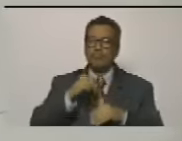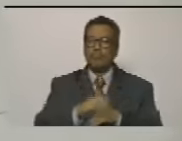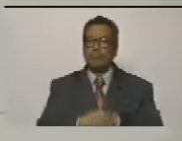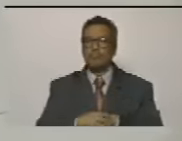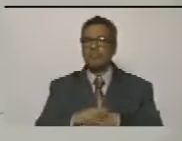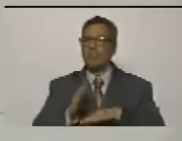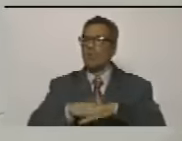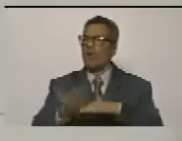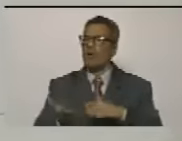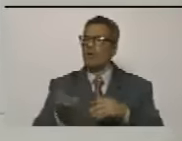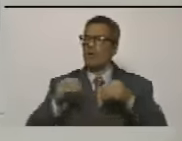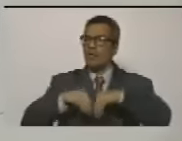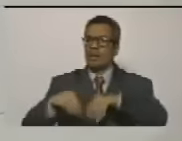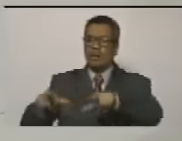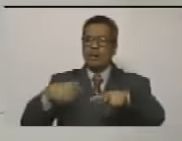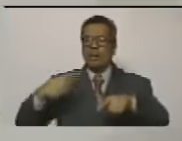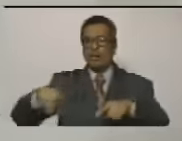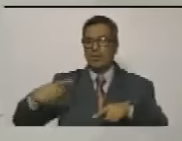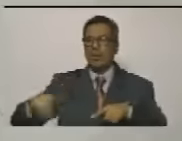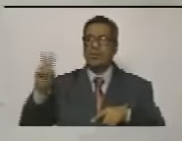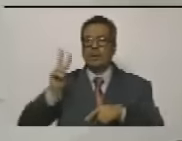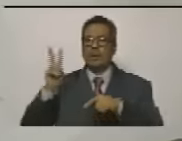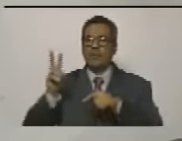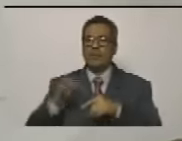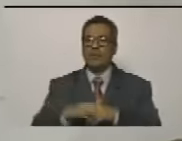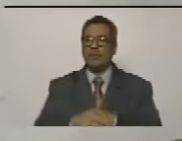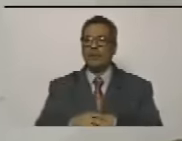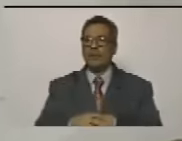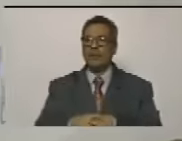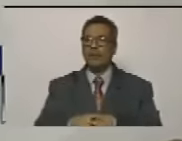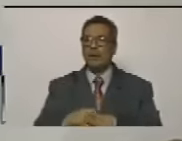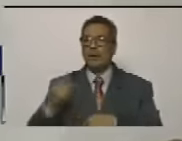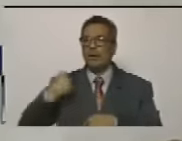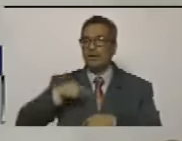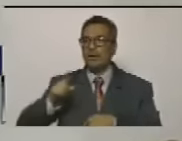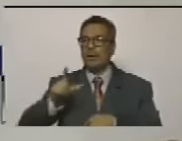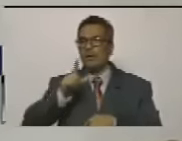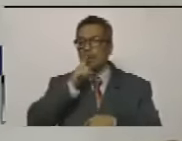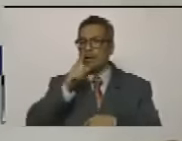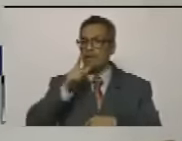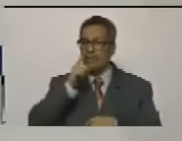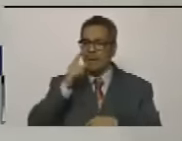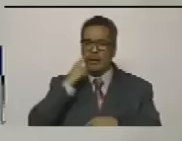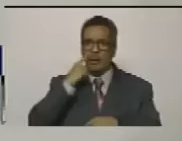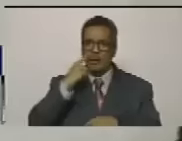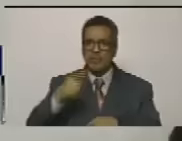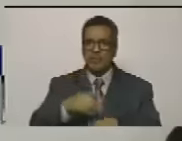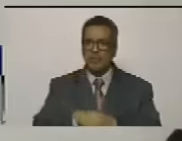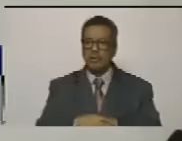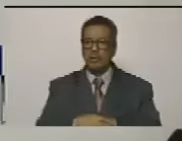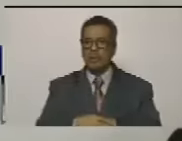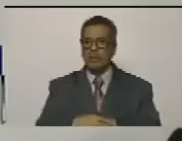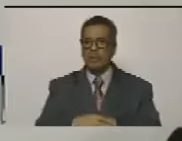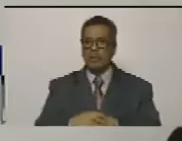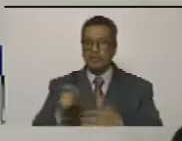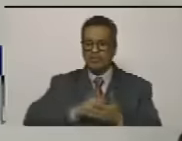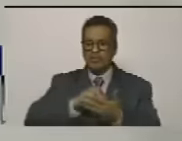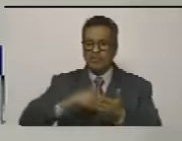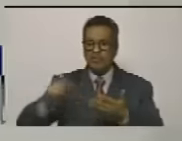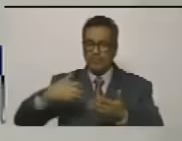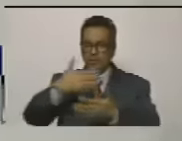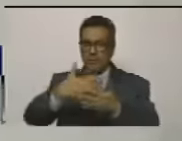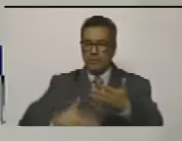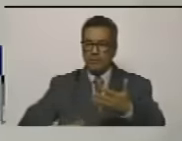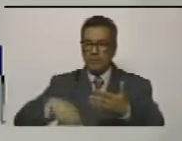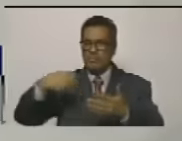porque estos sectores de la derecha venezolana tienen la mala costumbre de firmar papeles